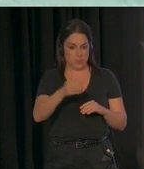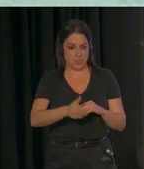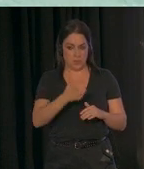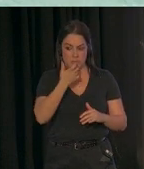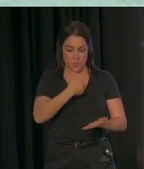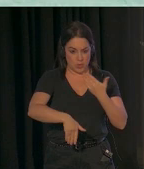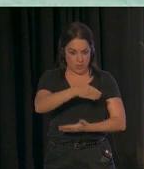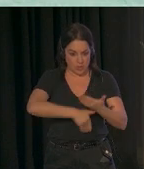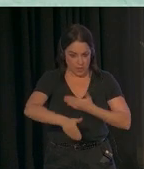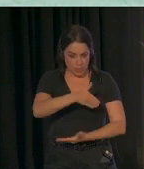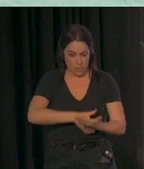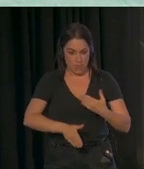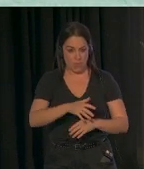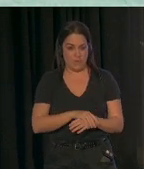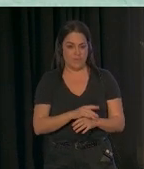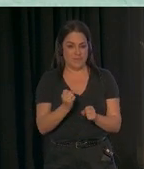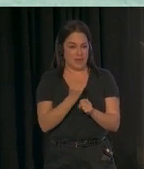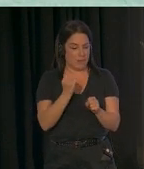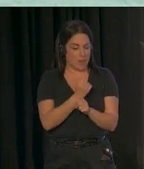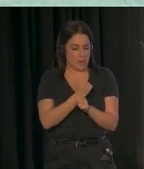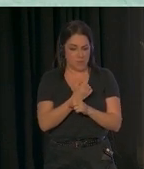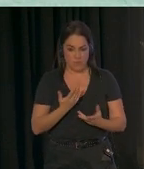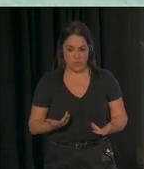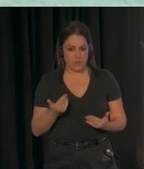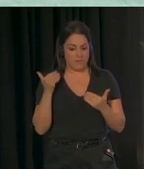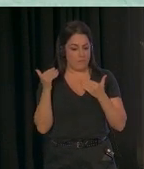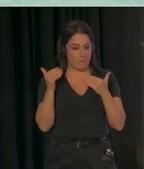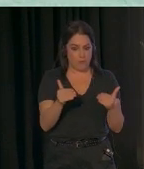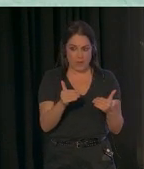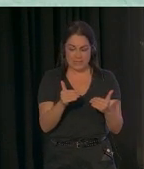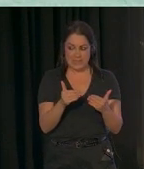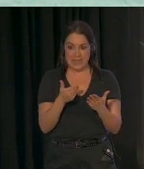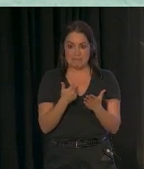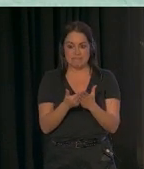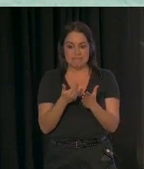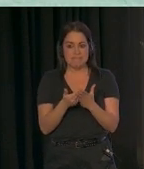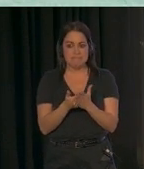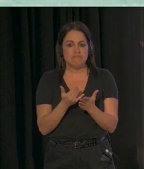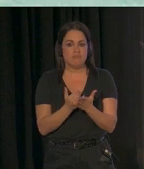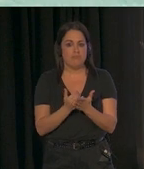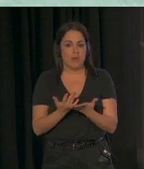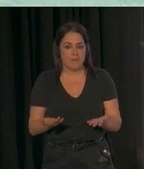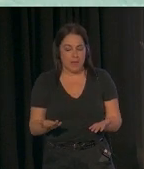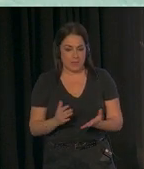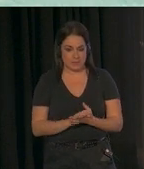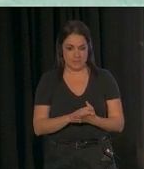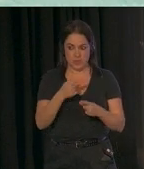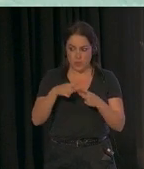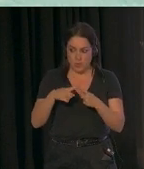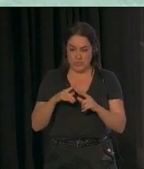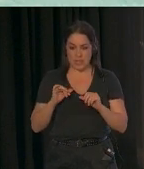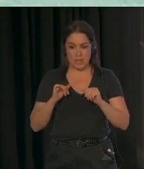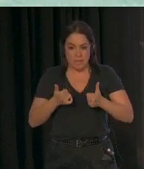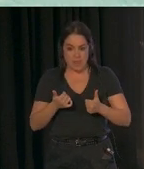colaboración en el trabajo, los enfoques basados en evidencias. Y a veces cosas que empiezan a encajar,